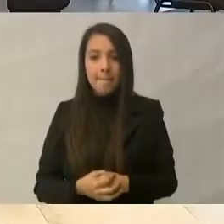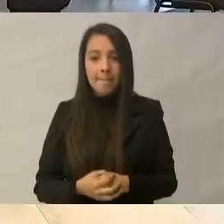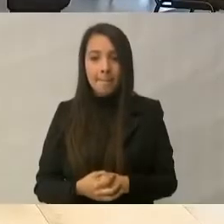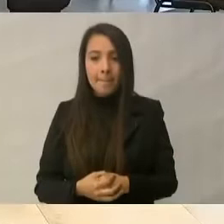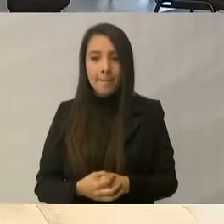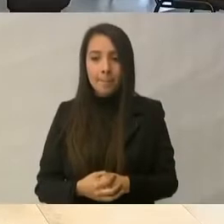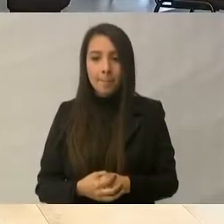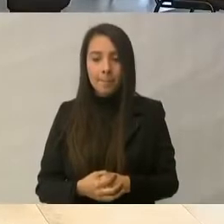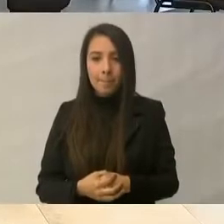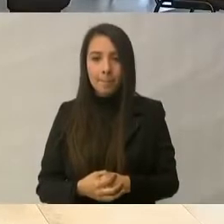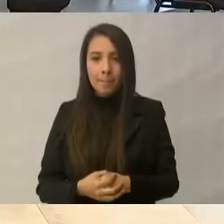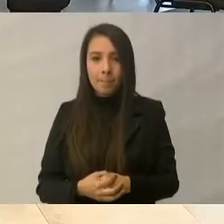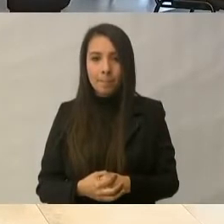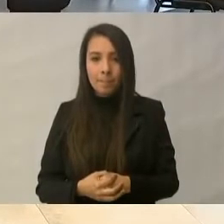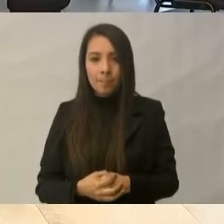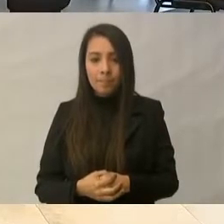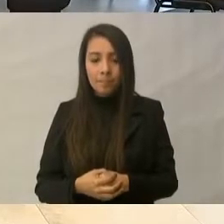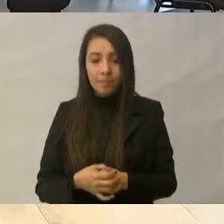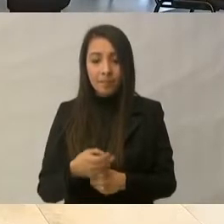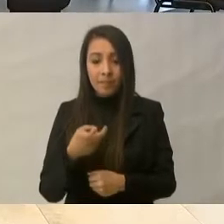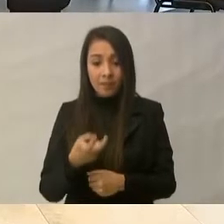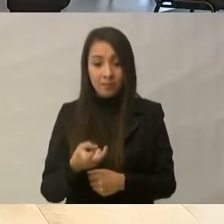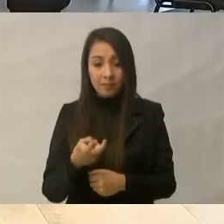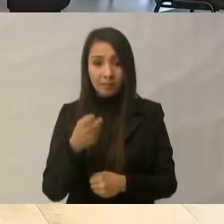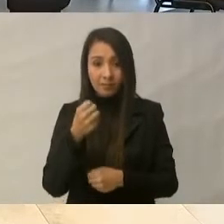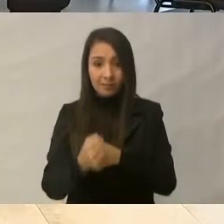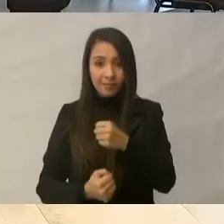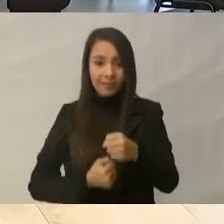tener remesas